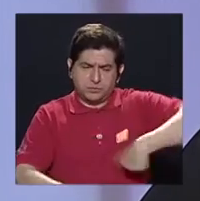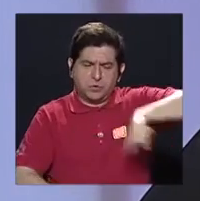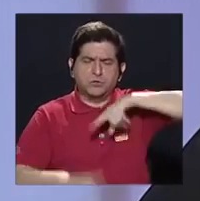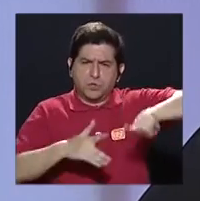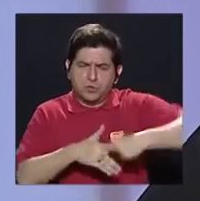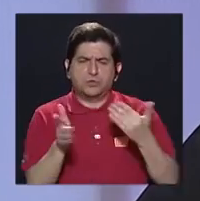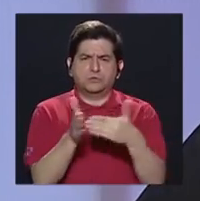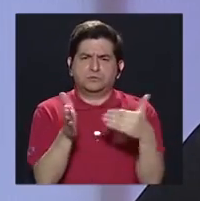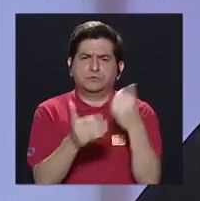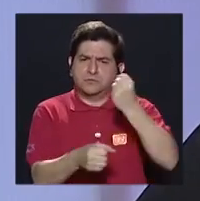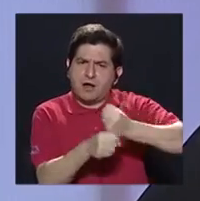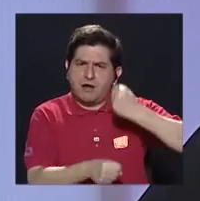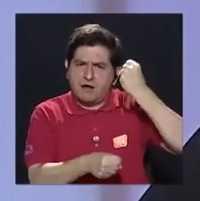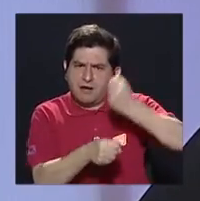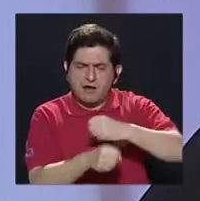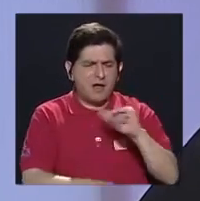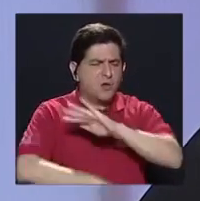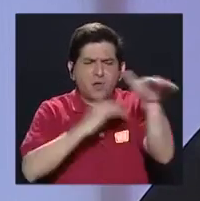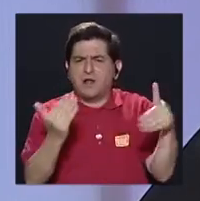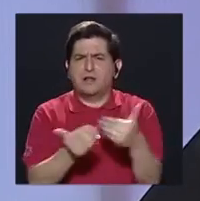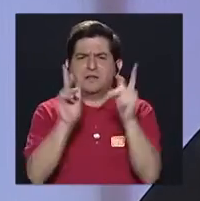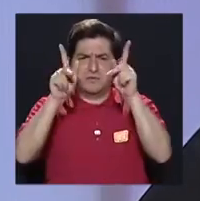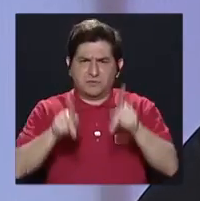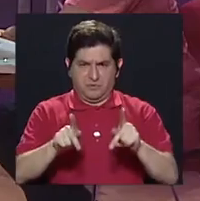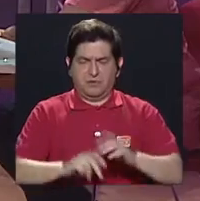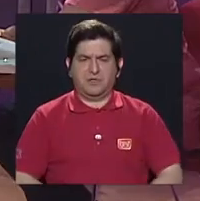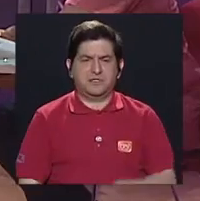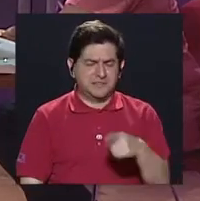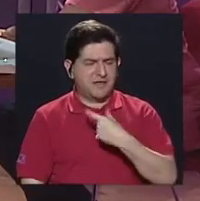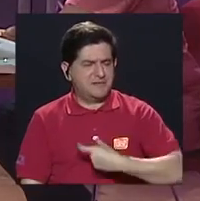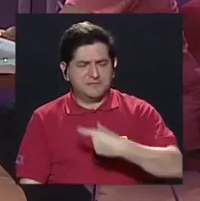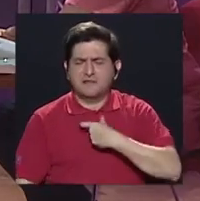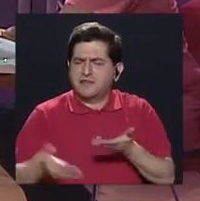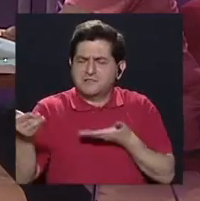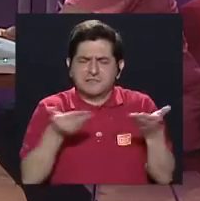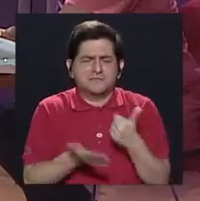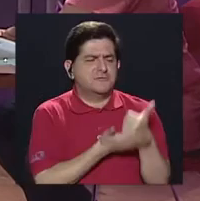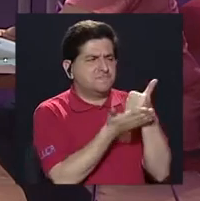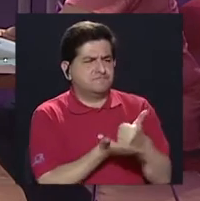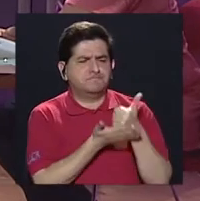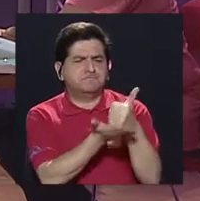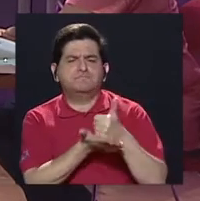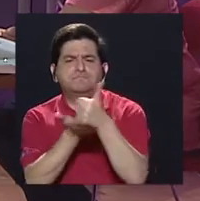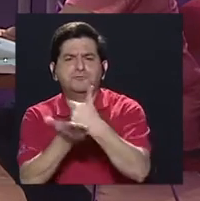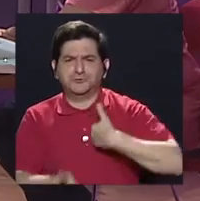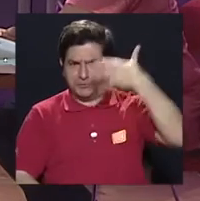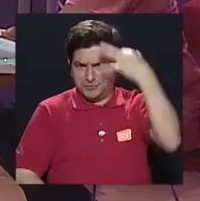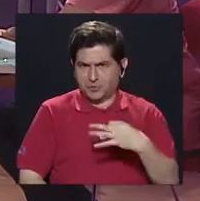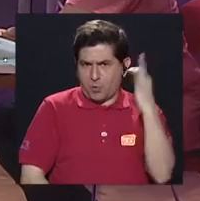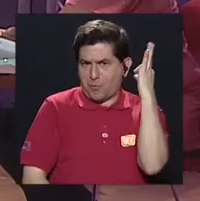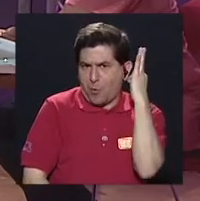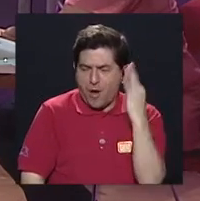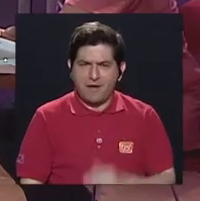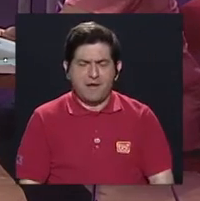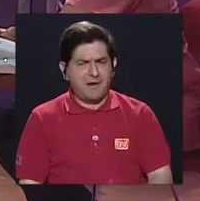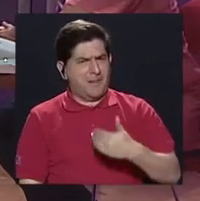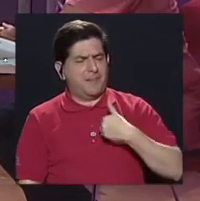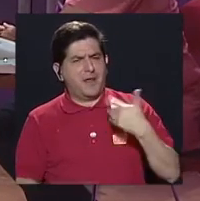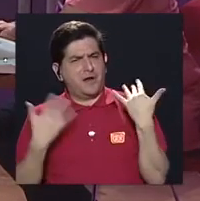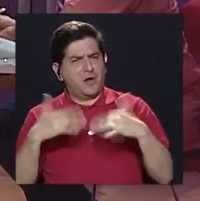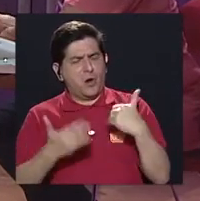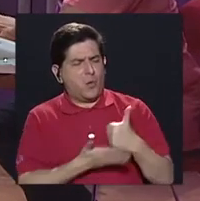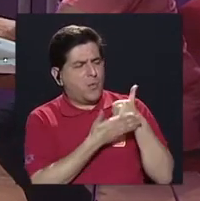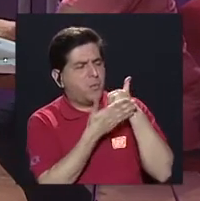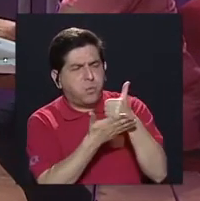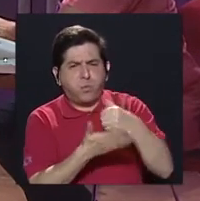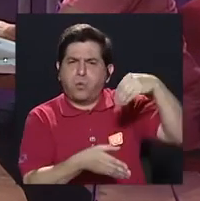otra vez a trabajar, bueno, igual que todas, con esas ganas de servir y de ayudar, y yo creo que las mujeres tenemos muchísimo que